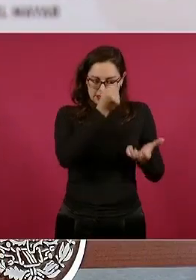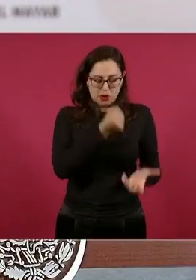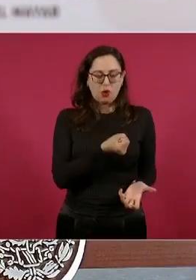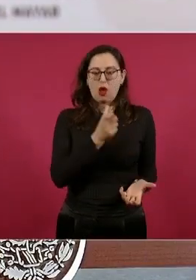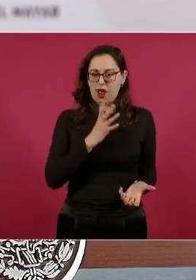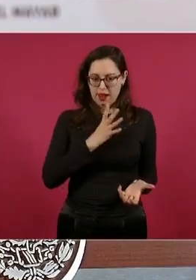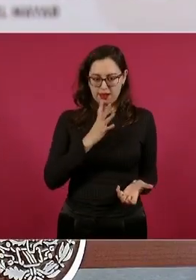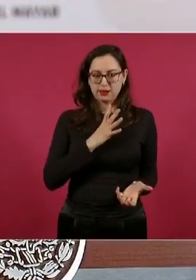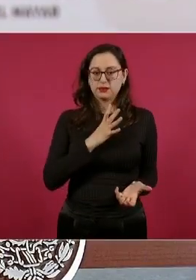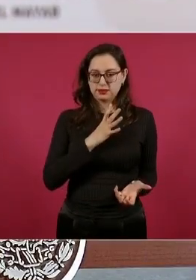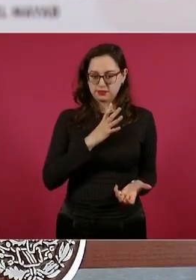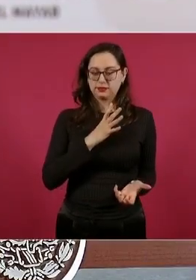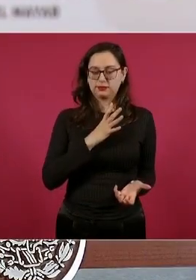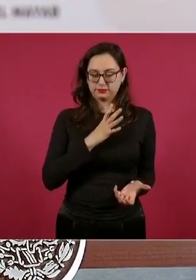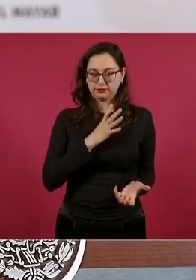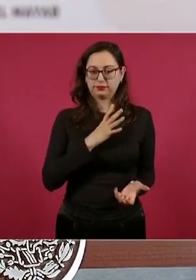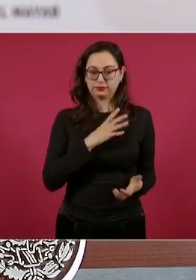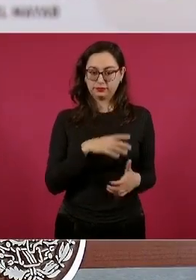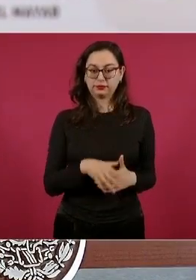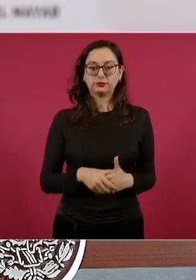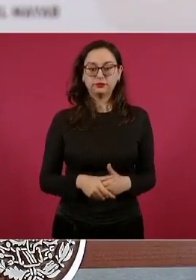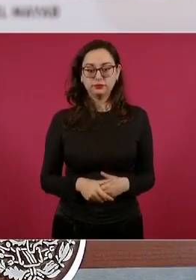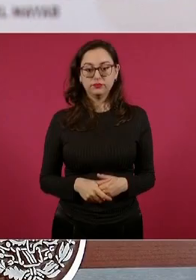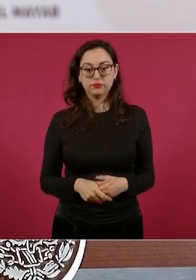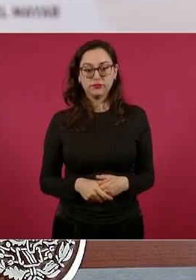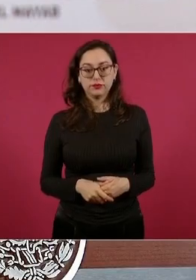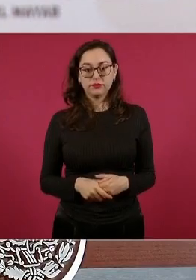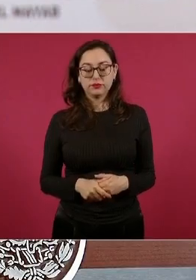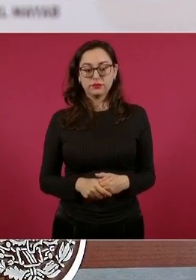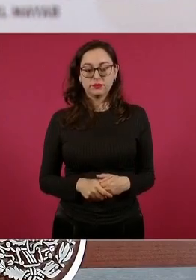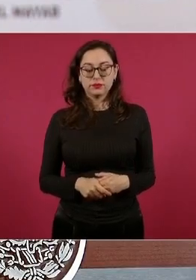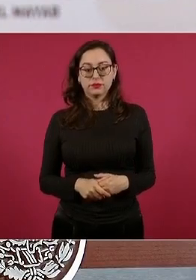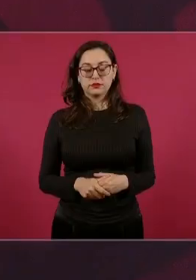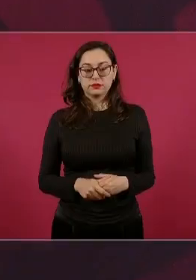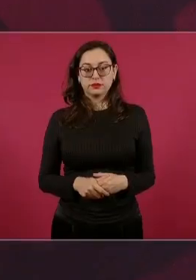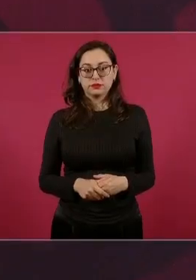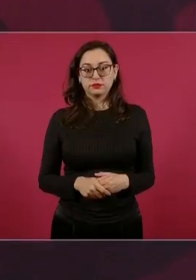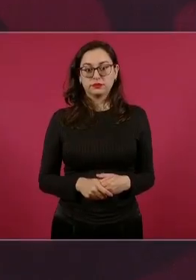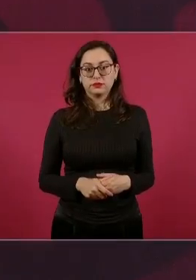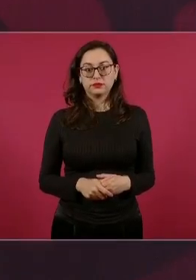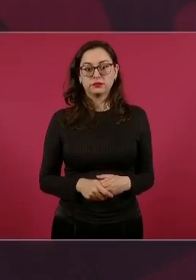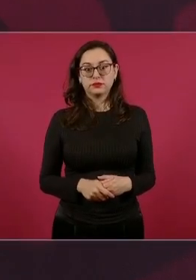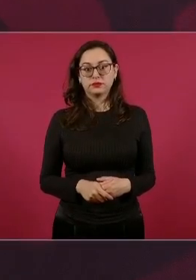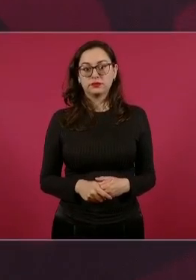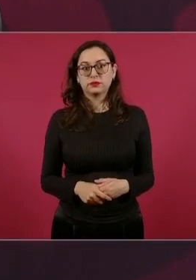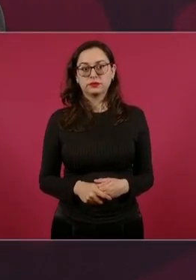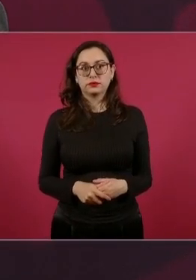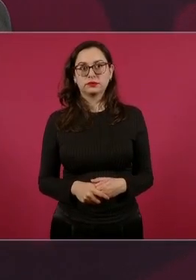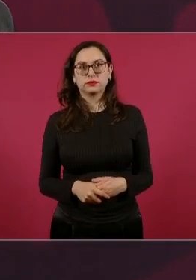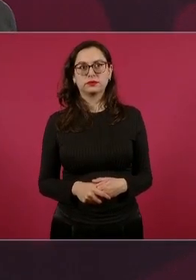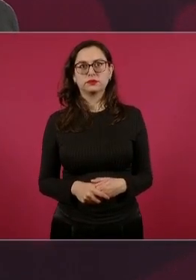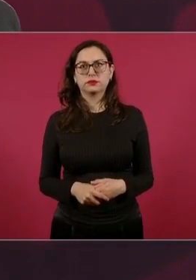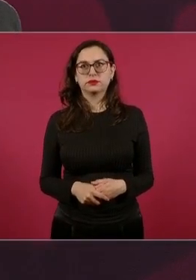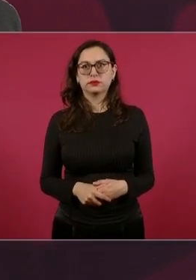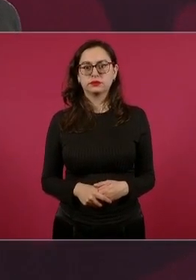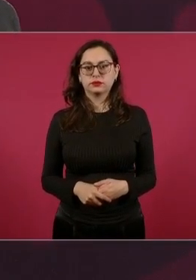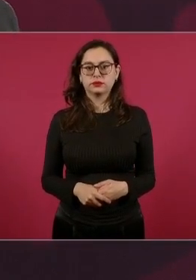ellos van a estar regresando para